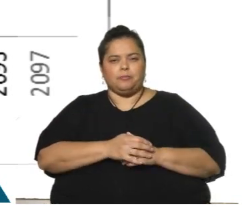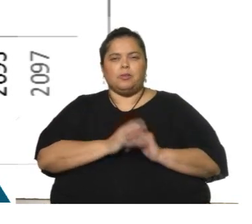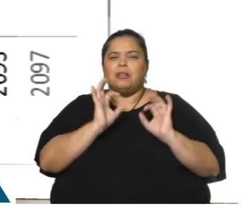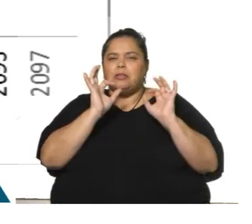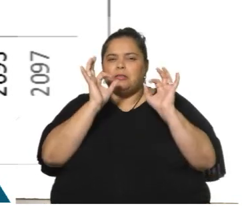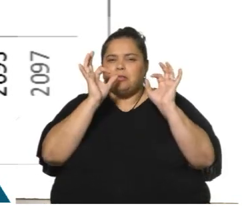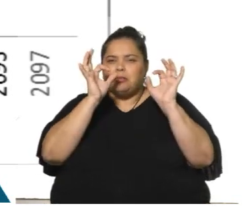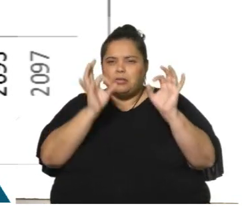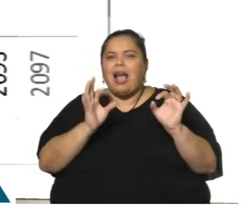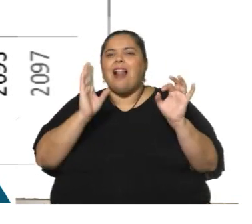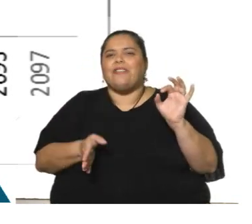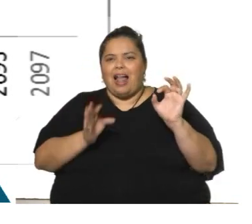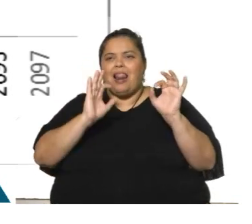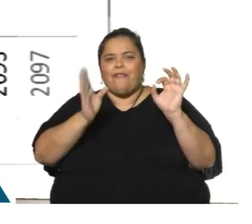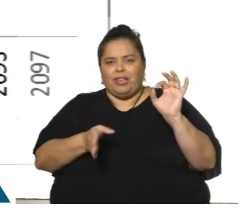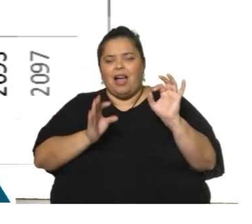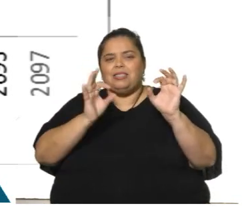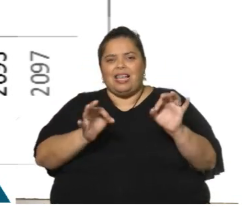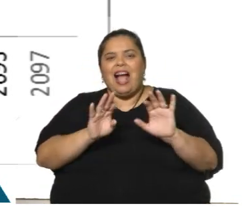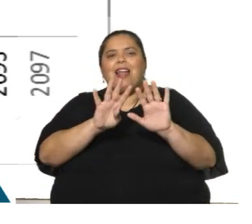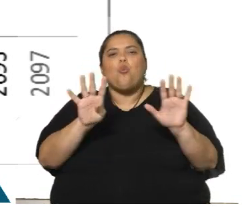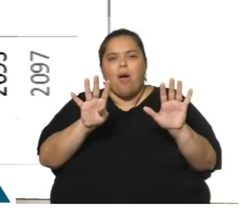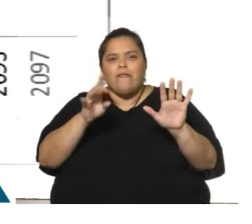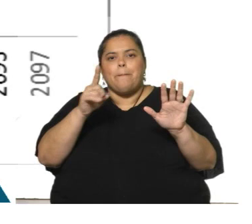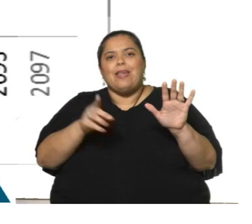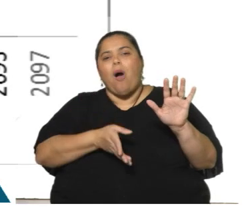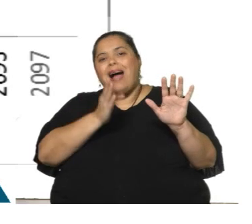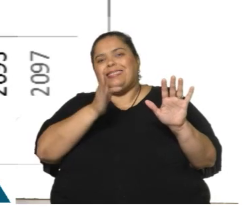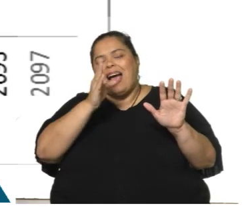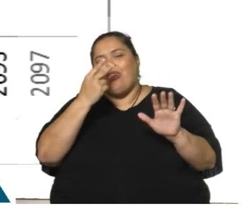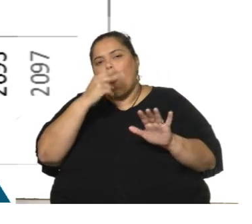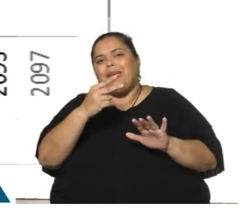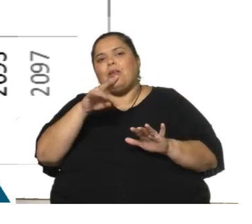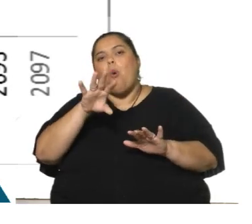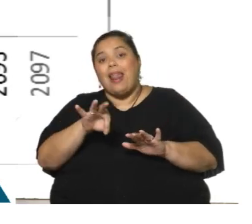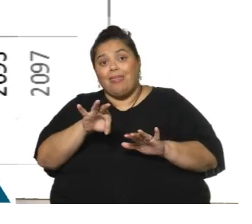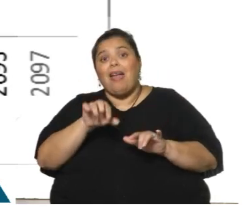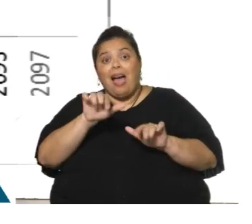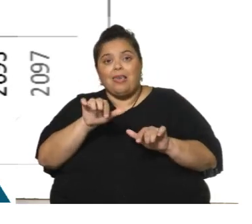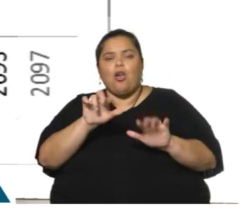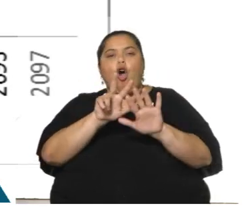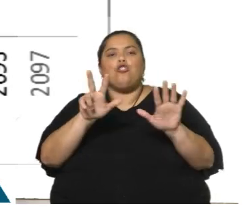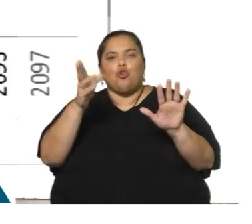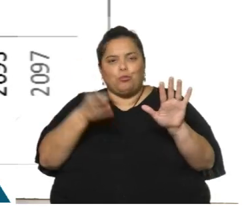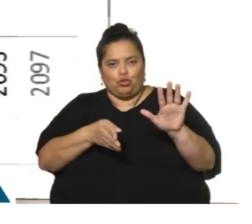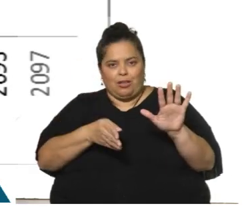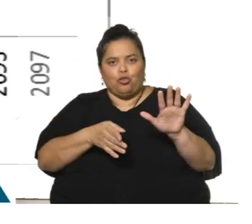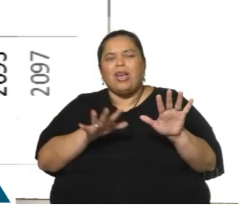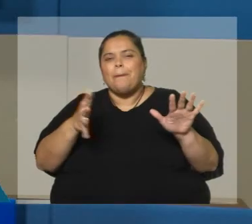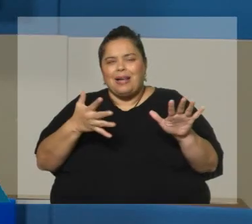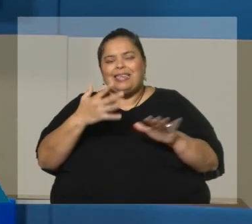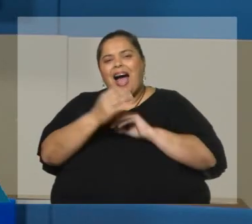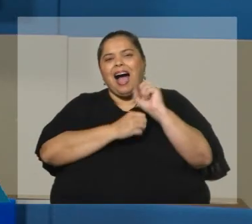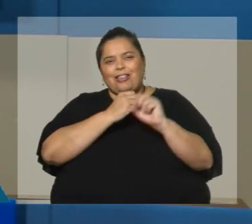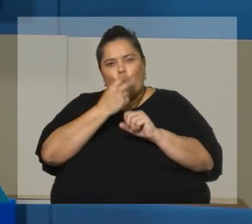a 9 al final. Al final 9 es el 9 y luego yo veo. 2040, 8. Ah, bien, perfecto. ¿Qué es lo que ocurre en 2040? Es cuando se da el mayor